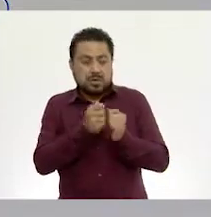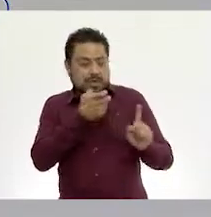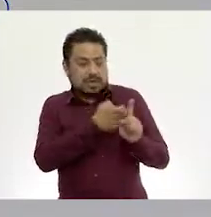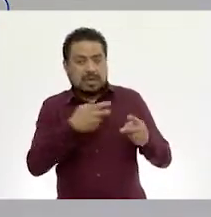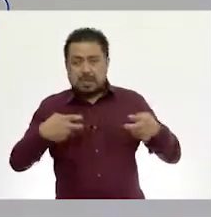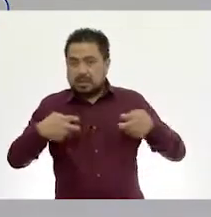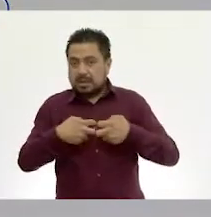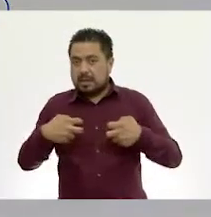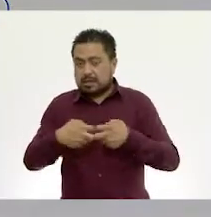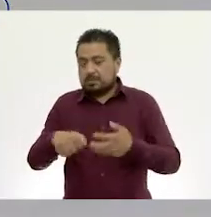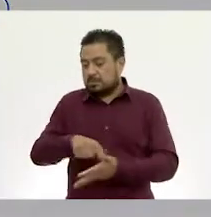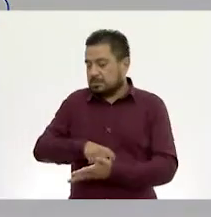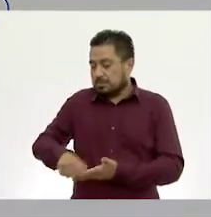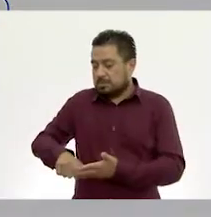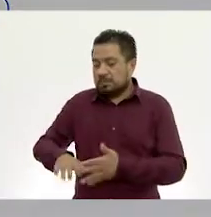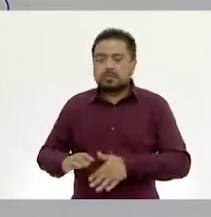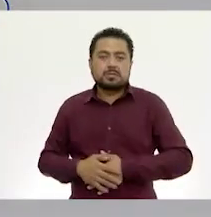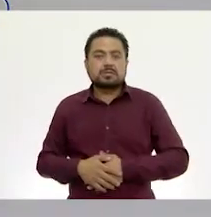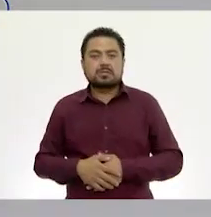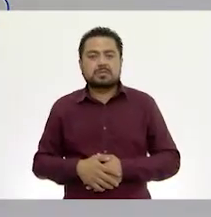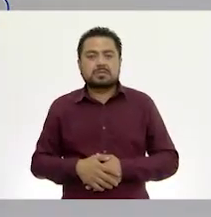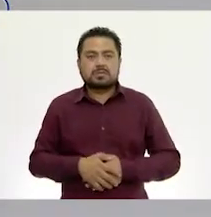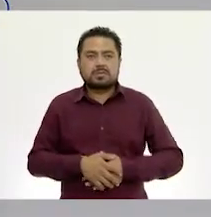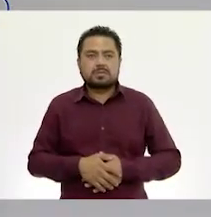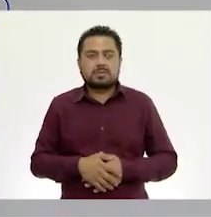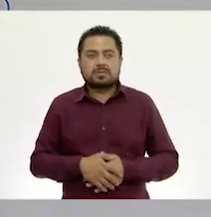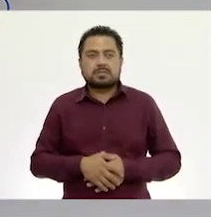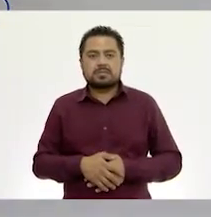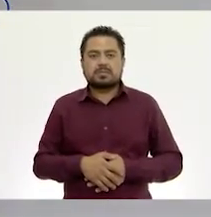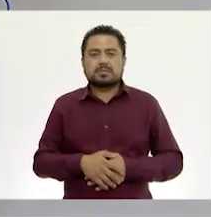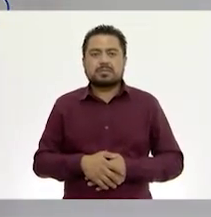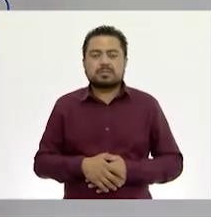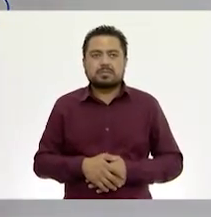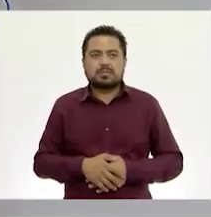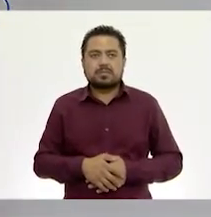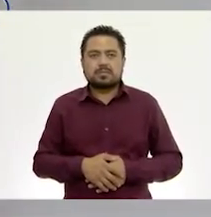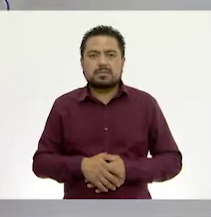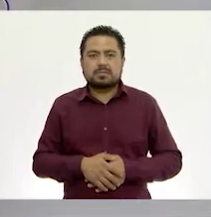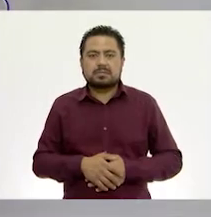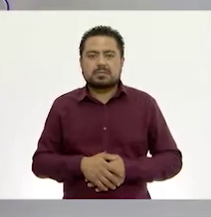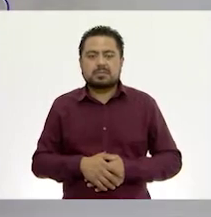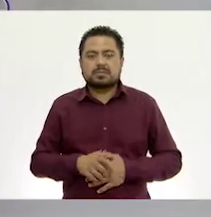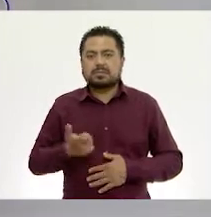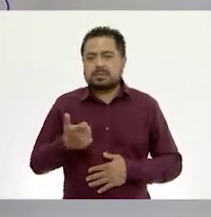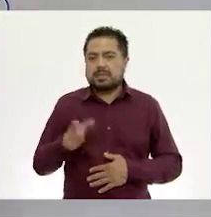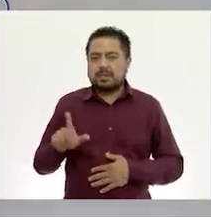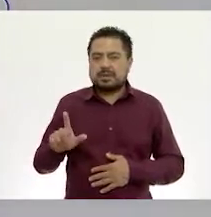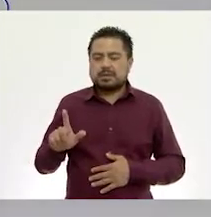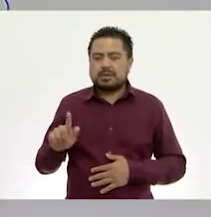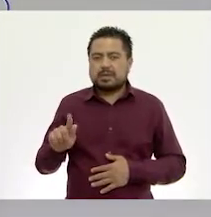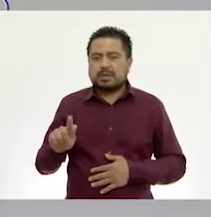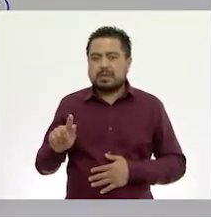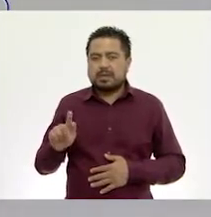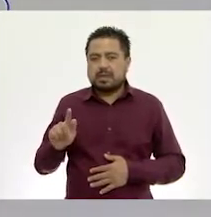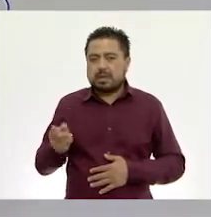tenis va a ser 70 pesos.